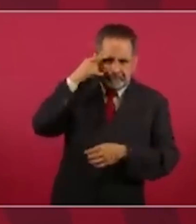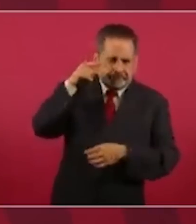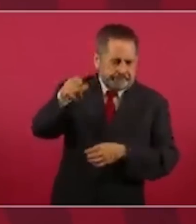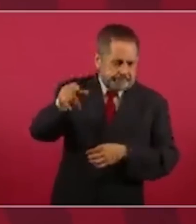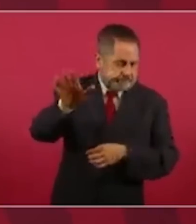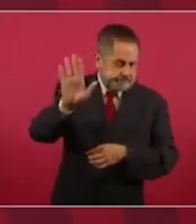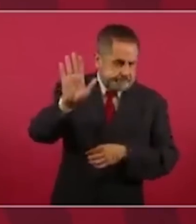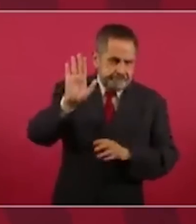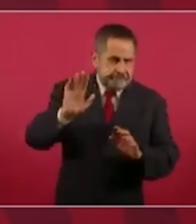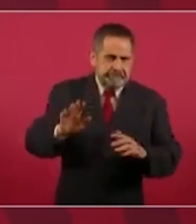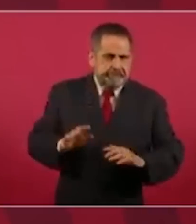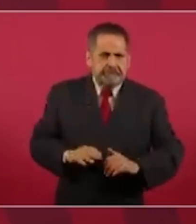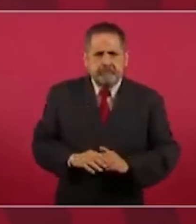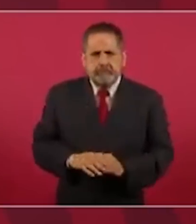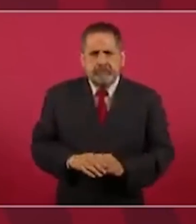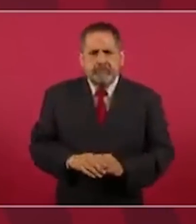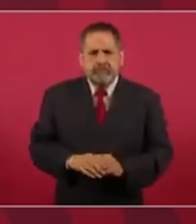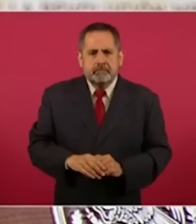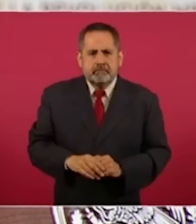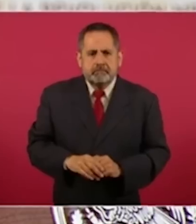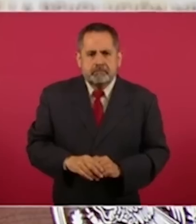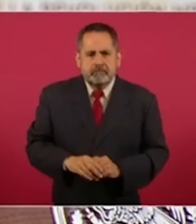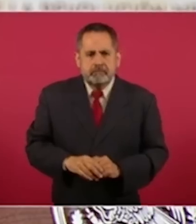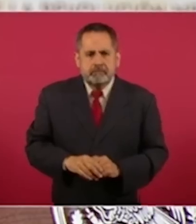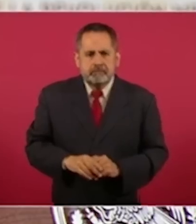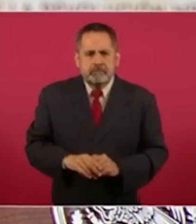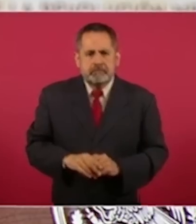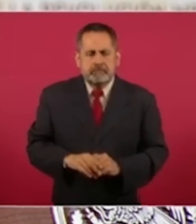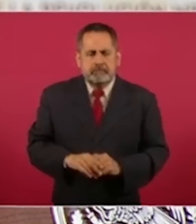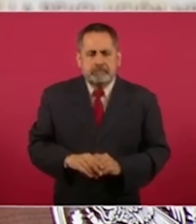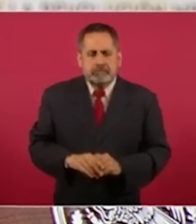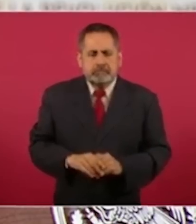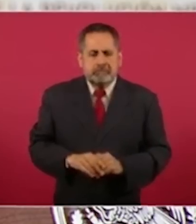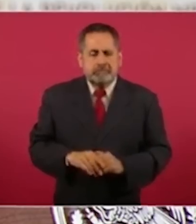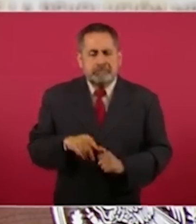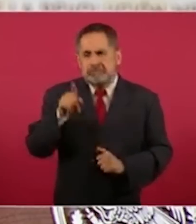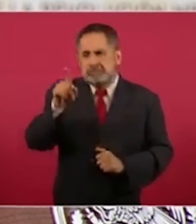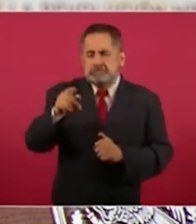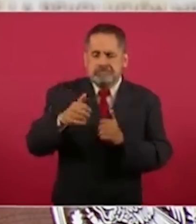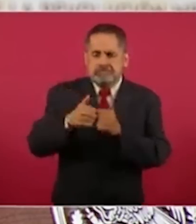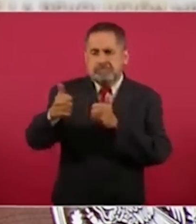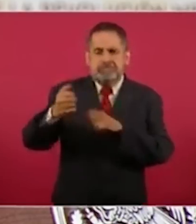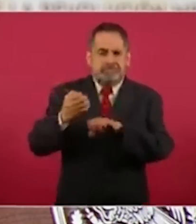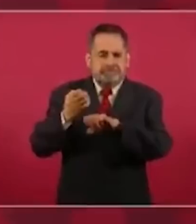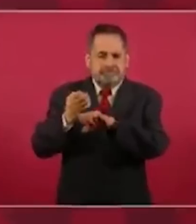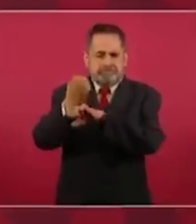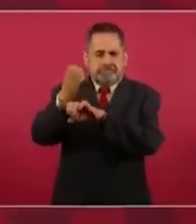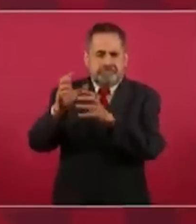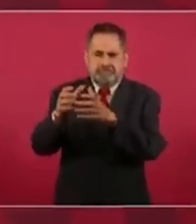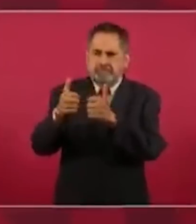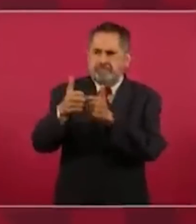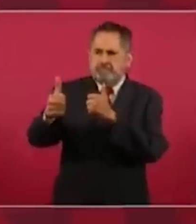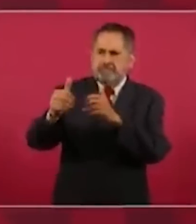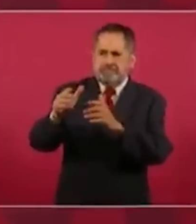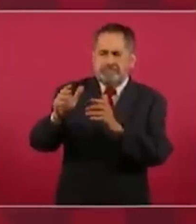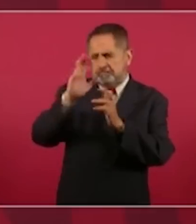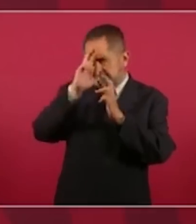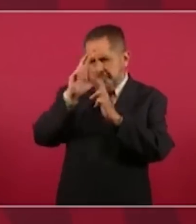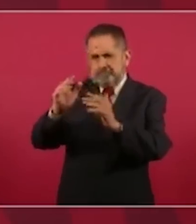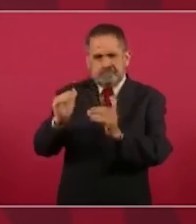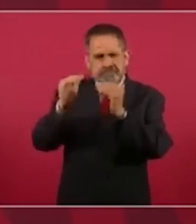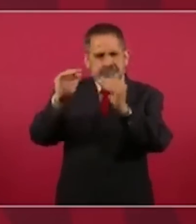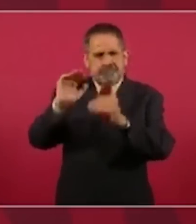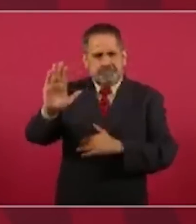que es una entidad independiente, soberana,